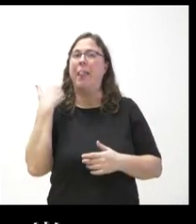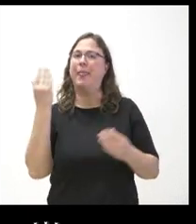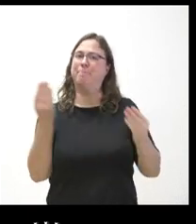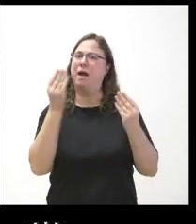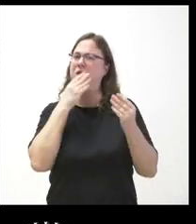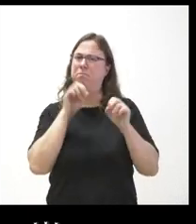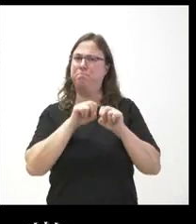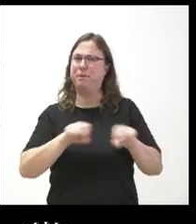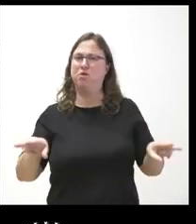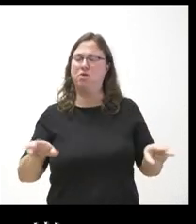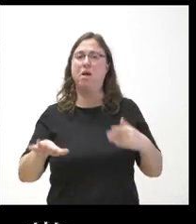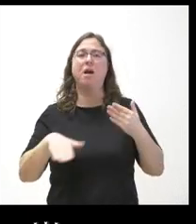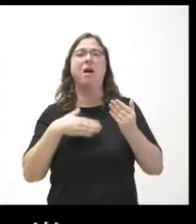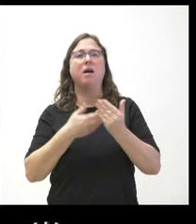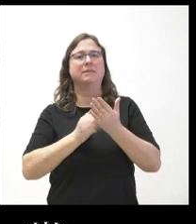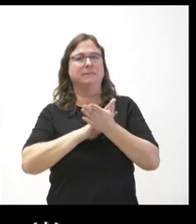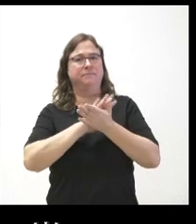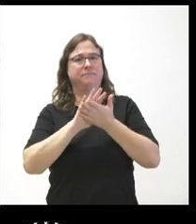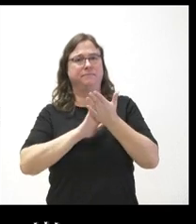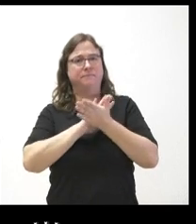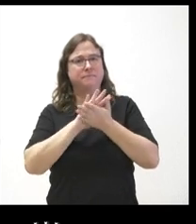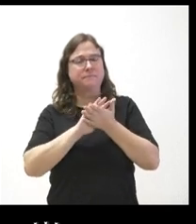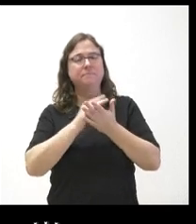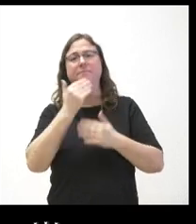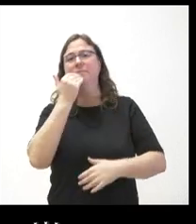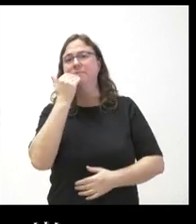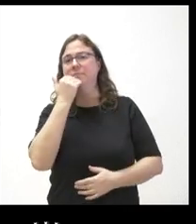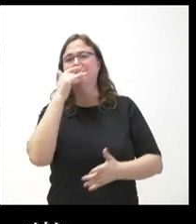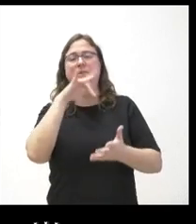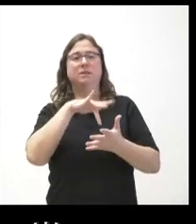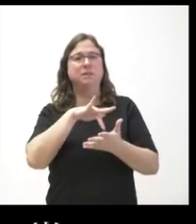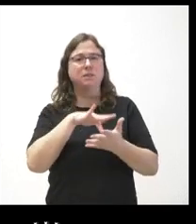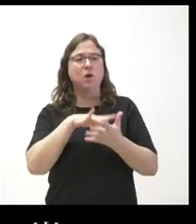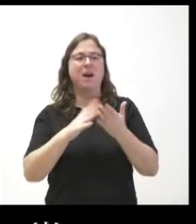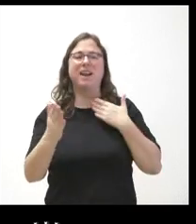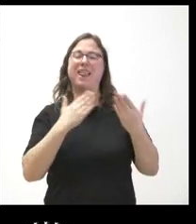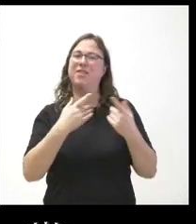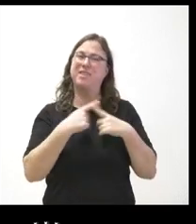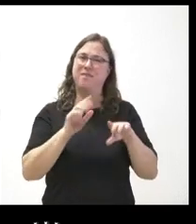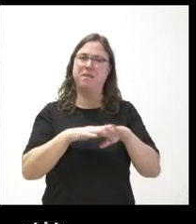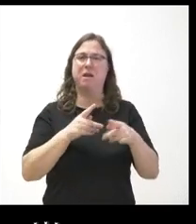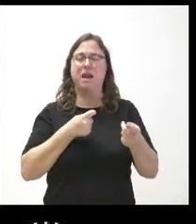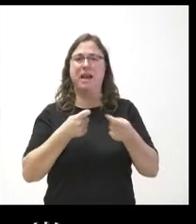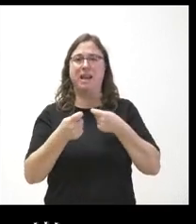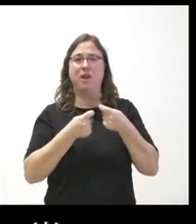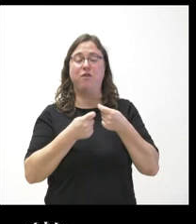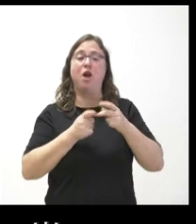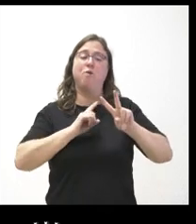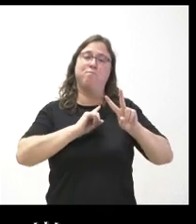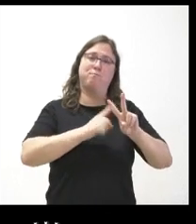incluso hablan de que tienen una relación distinta a la hora de negociar con Vox